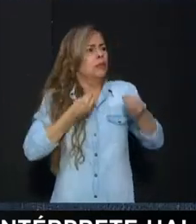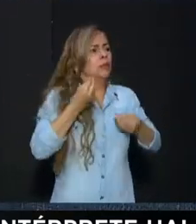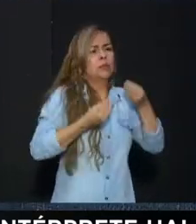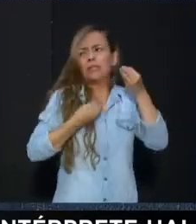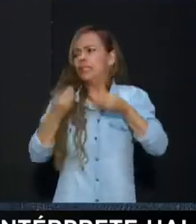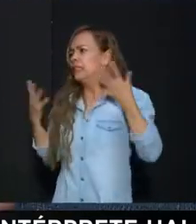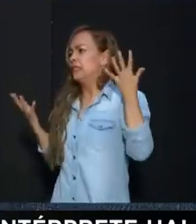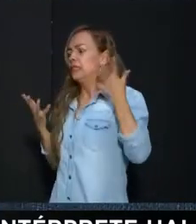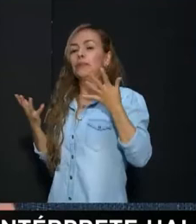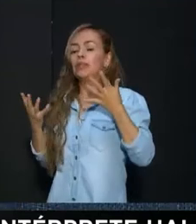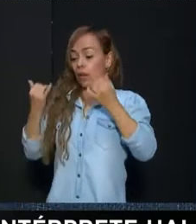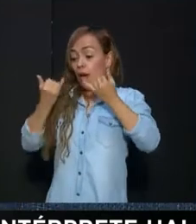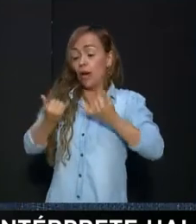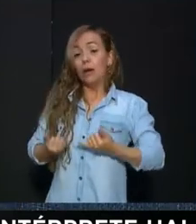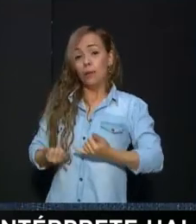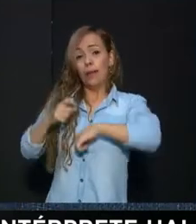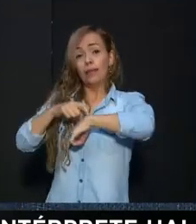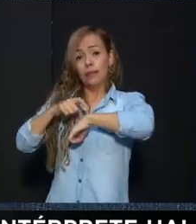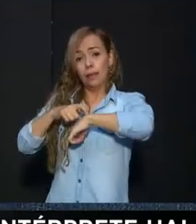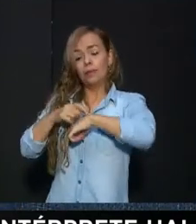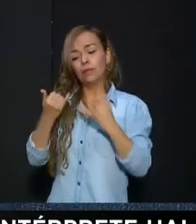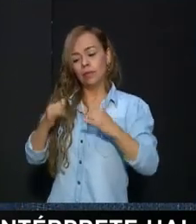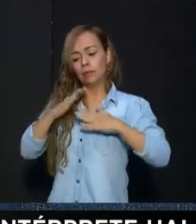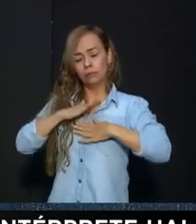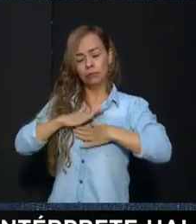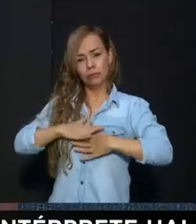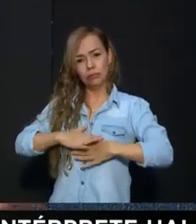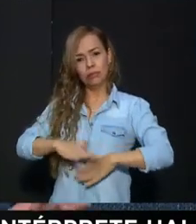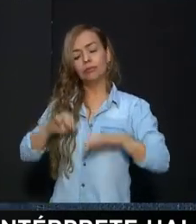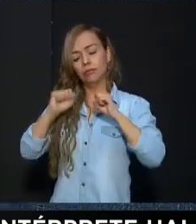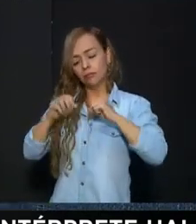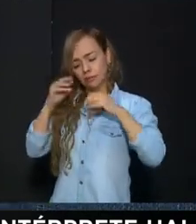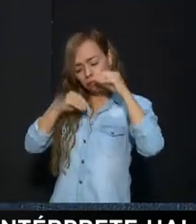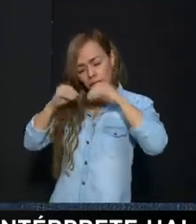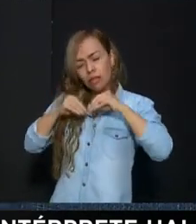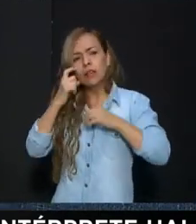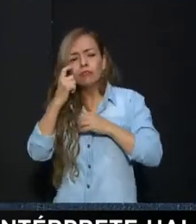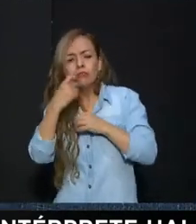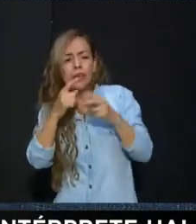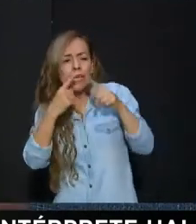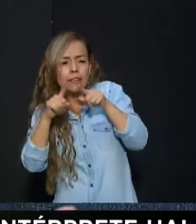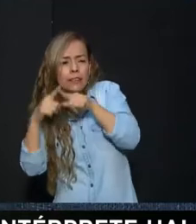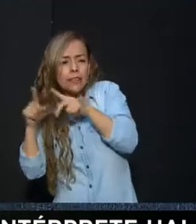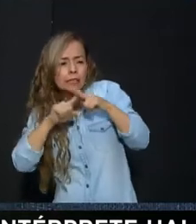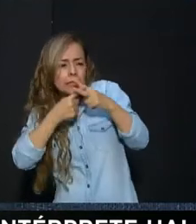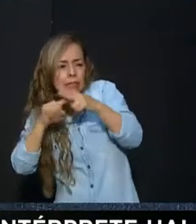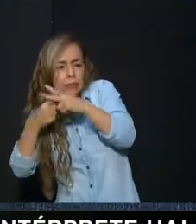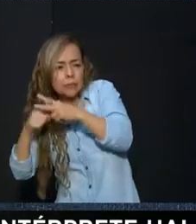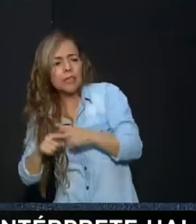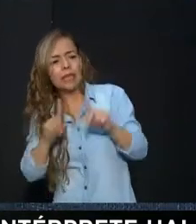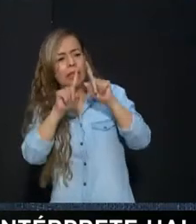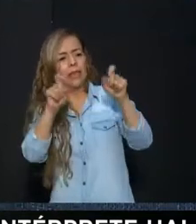Es un periodo Donde tenemos Muchas posibilidades De aprender De aprender Sobre diferentes herramientas Sobre accesibilidad